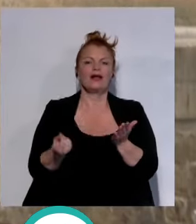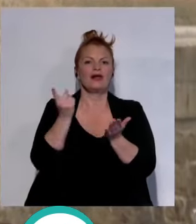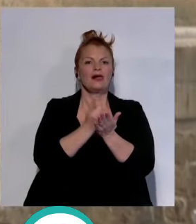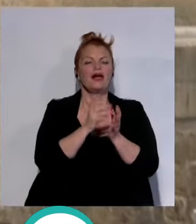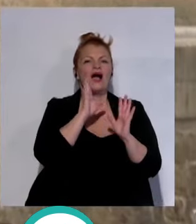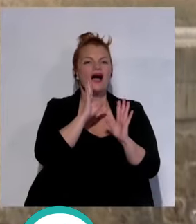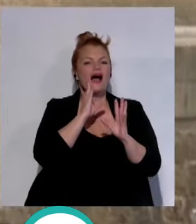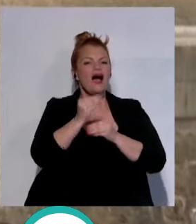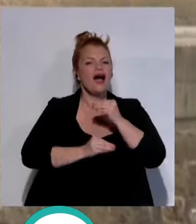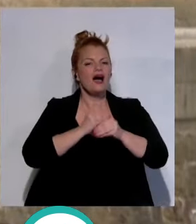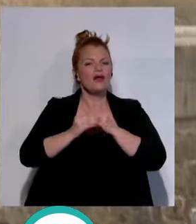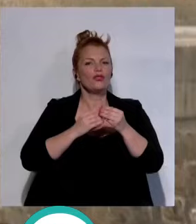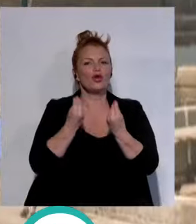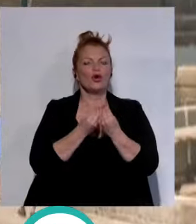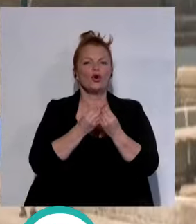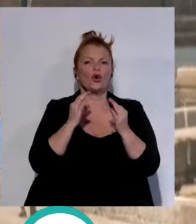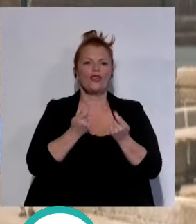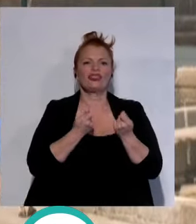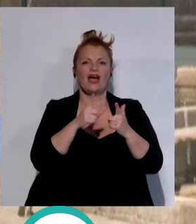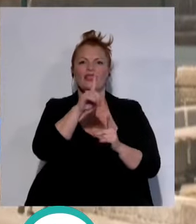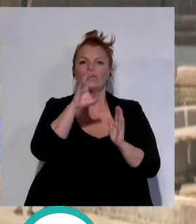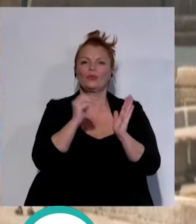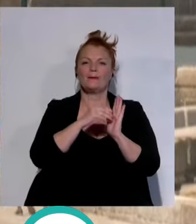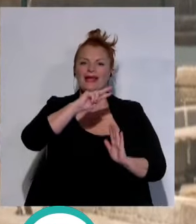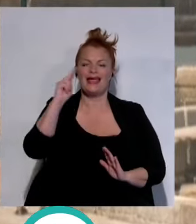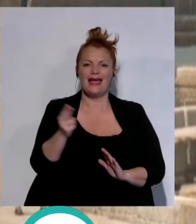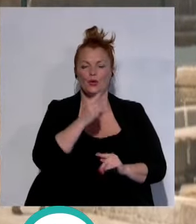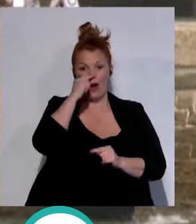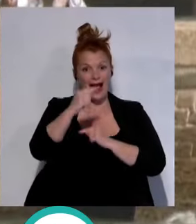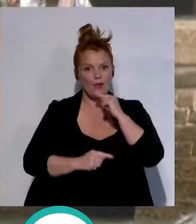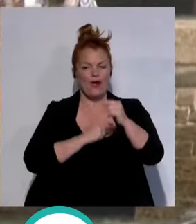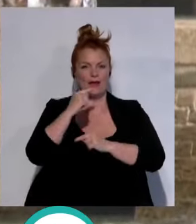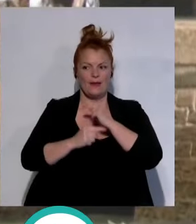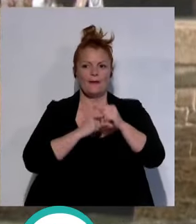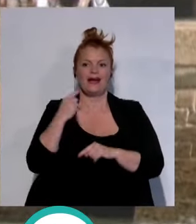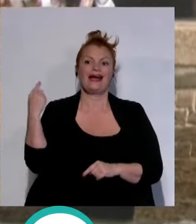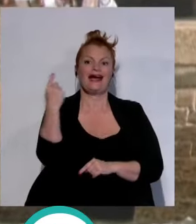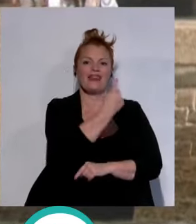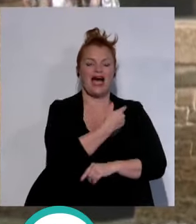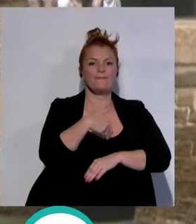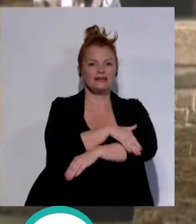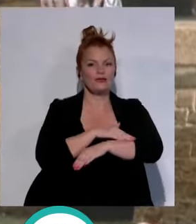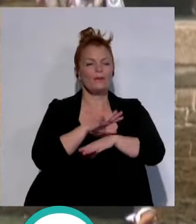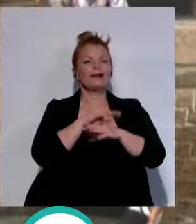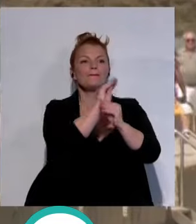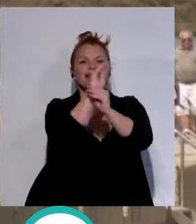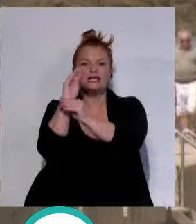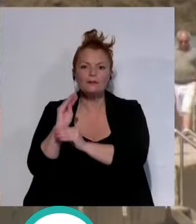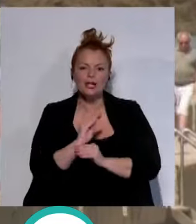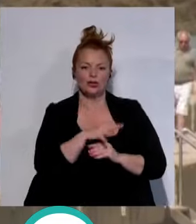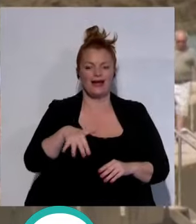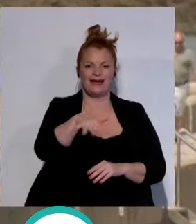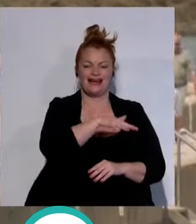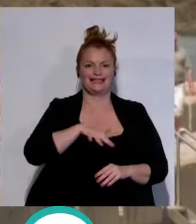fórmula que había hasta hace años con la aportación de 150.000 euros anuales por cada administración para el mantenimiento del